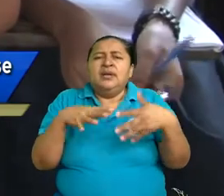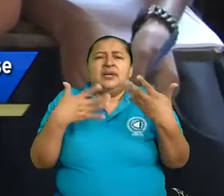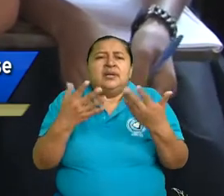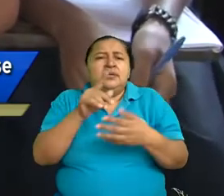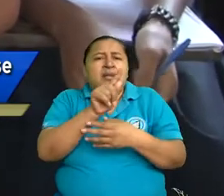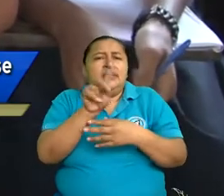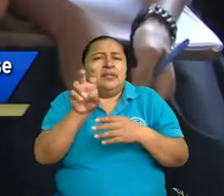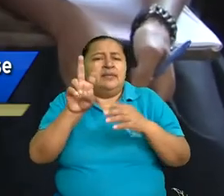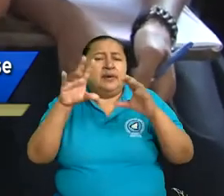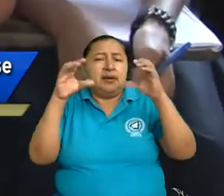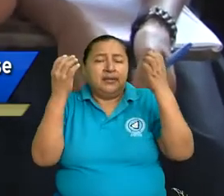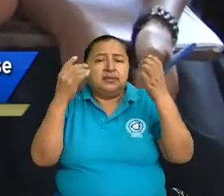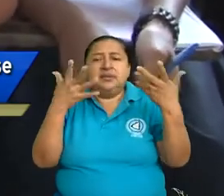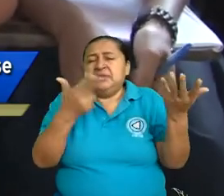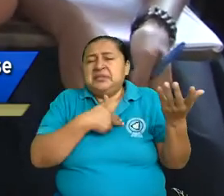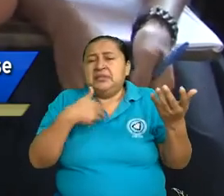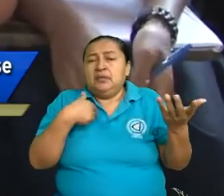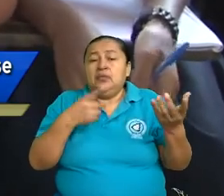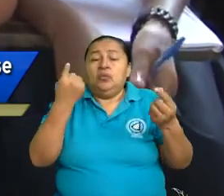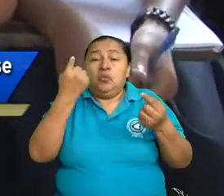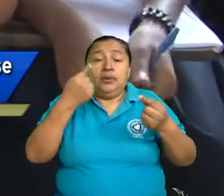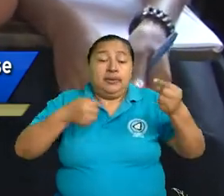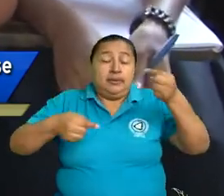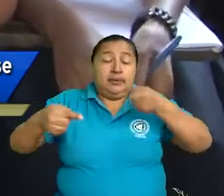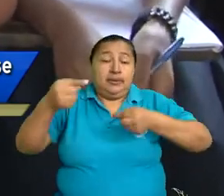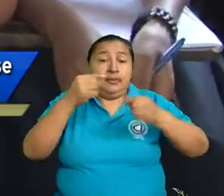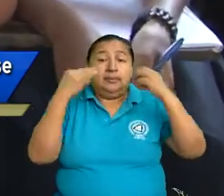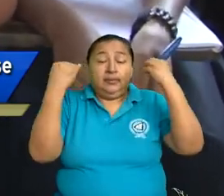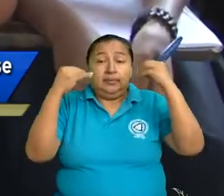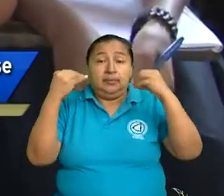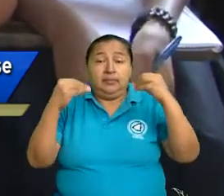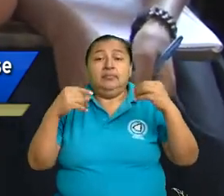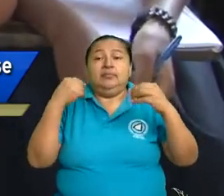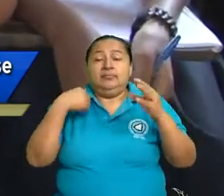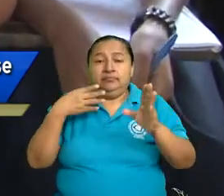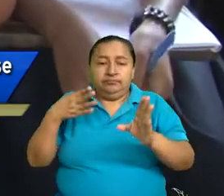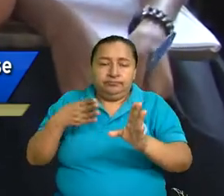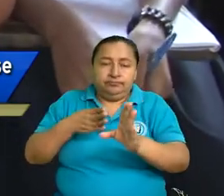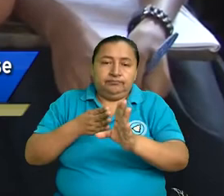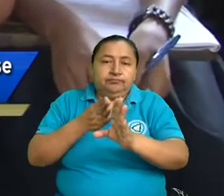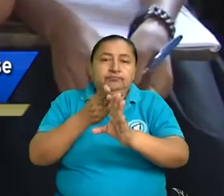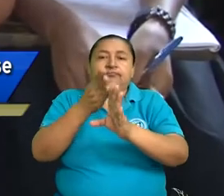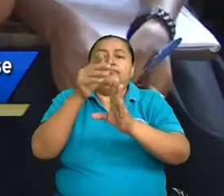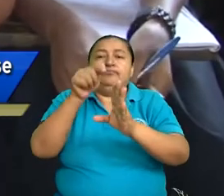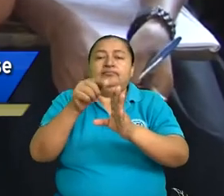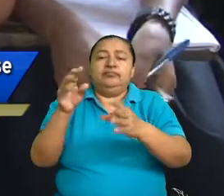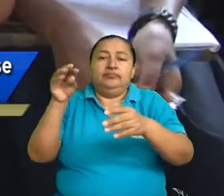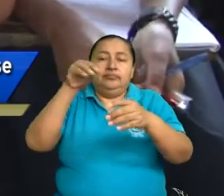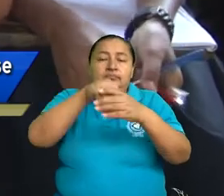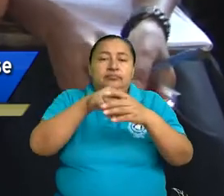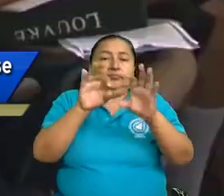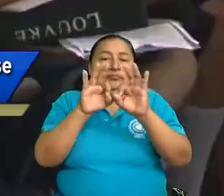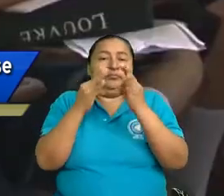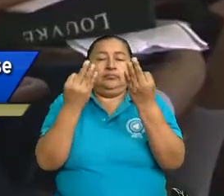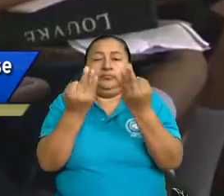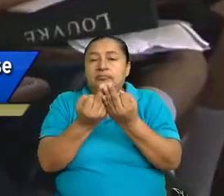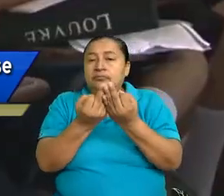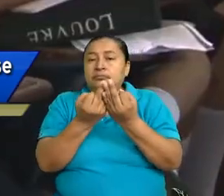las teleclases? Una estrategia educativa que va en la línea de incluir a la familia,